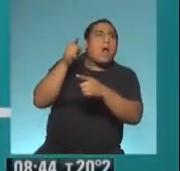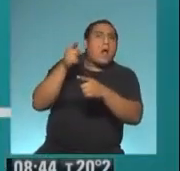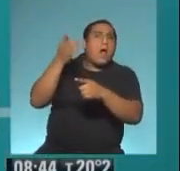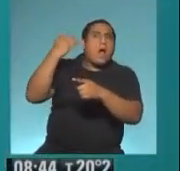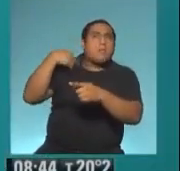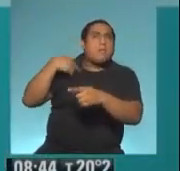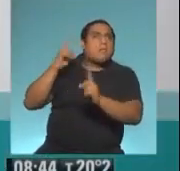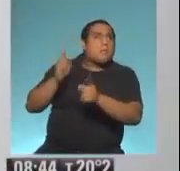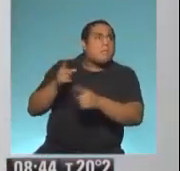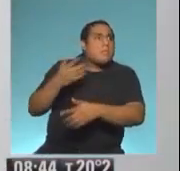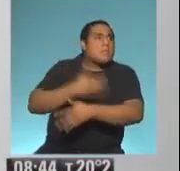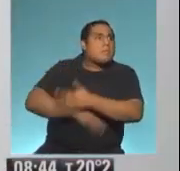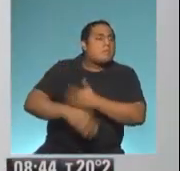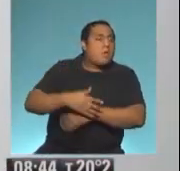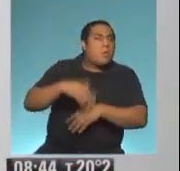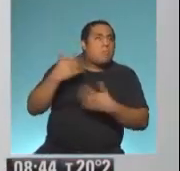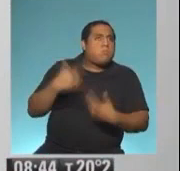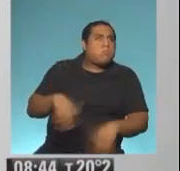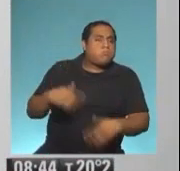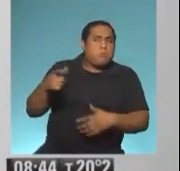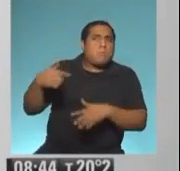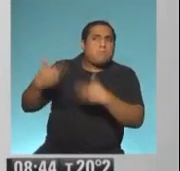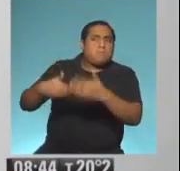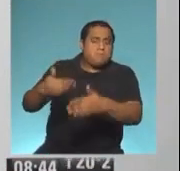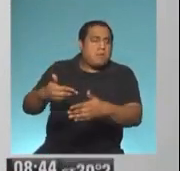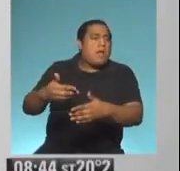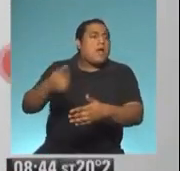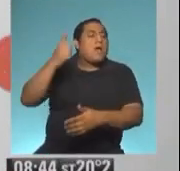y que puede avanzar. ¿Cuáles son estos desafíos para vos, Fernando?